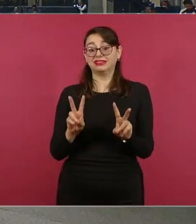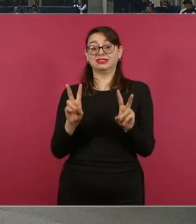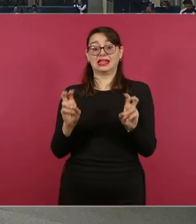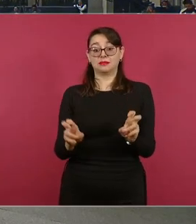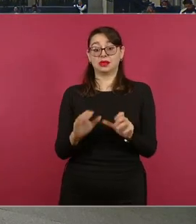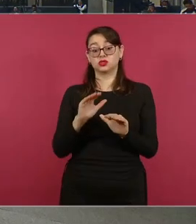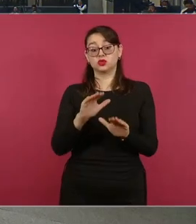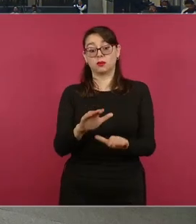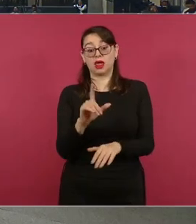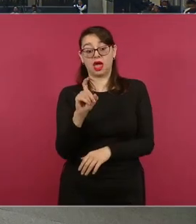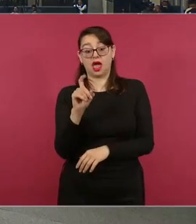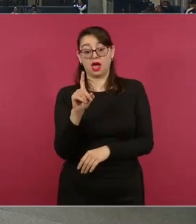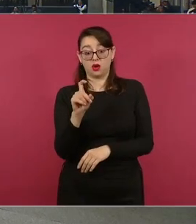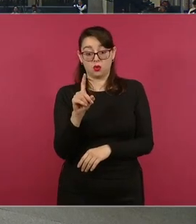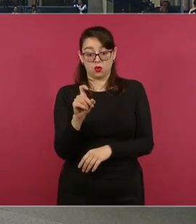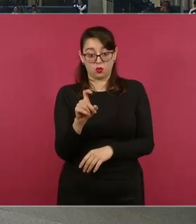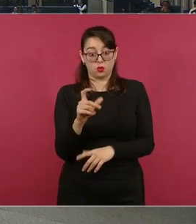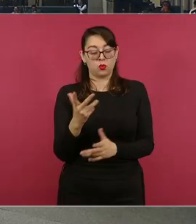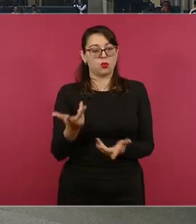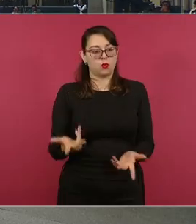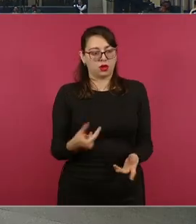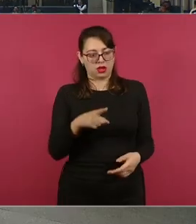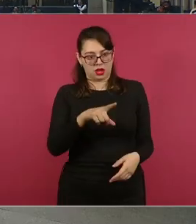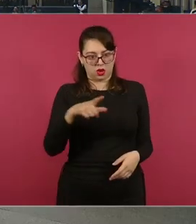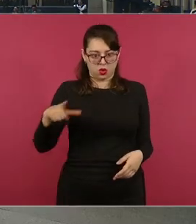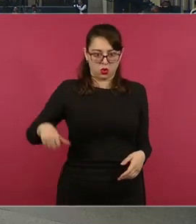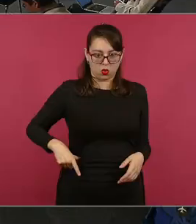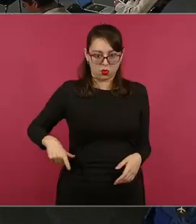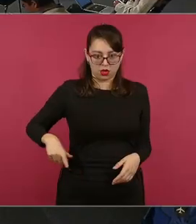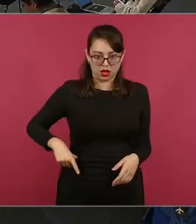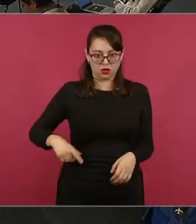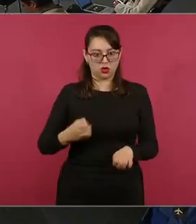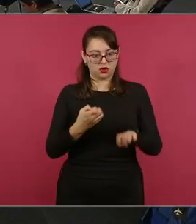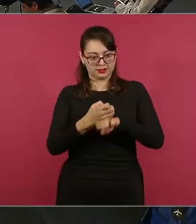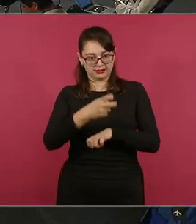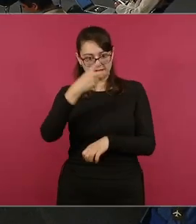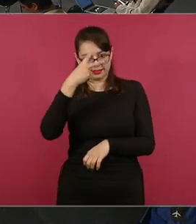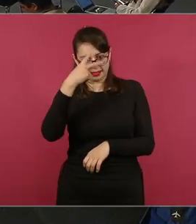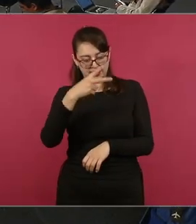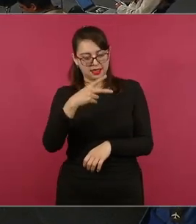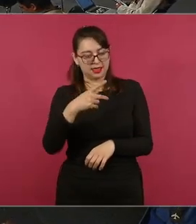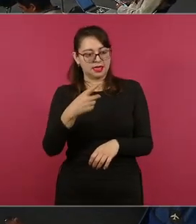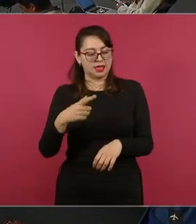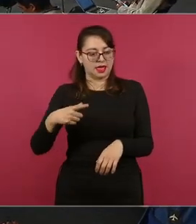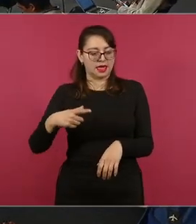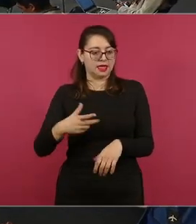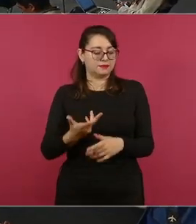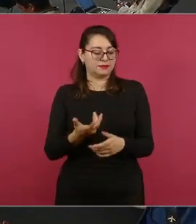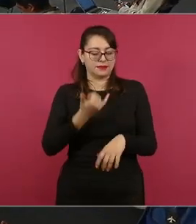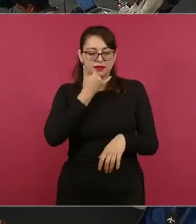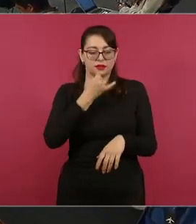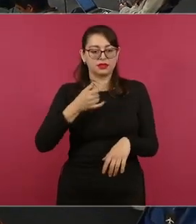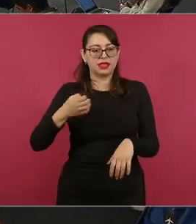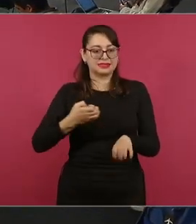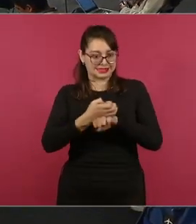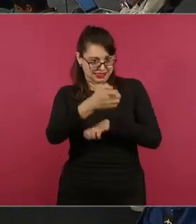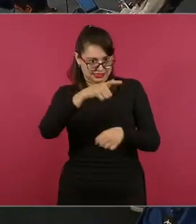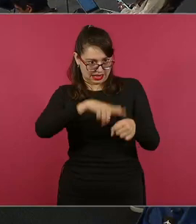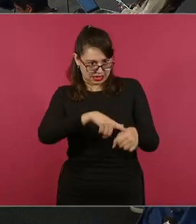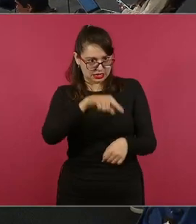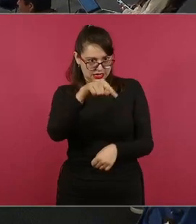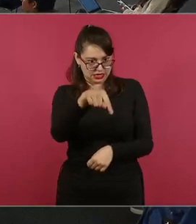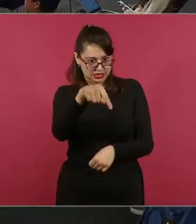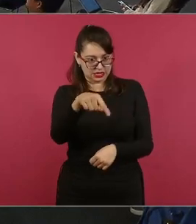el apoyo de cisternas a los gobiernos estatales a través de los mandos de región y de zona militares,